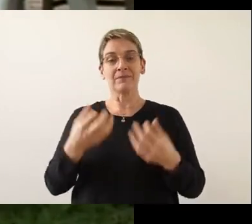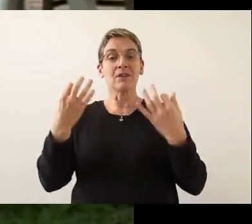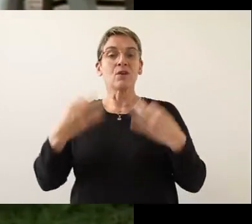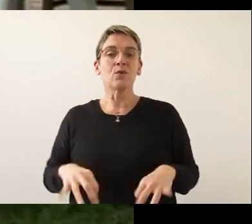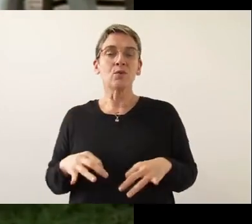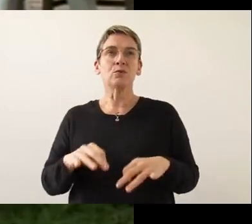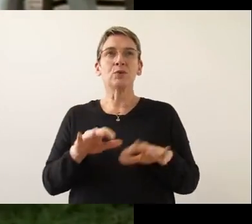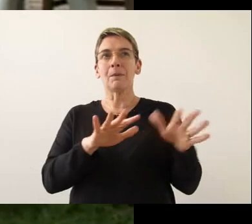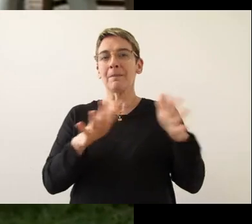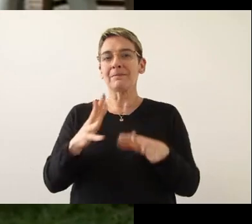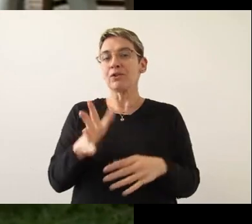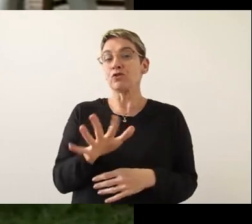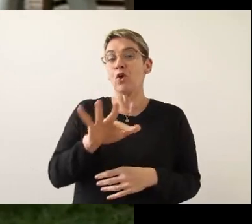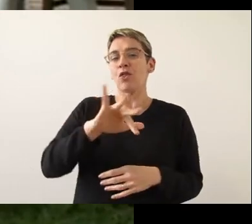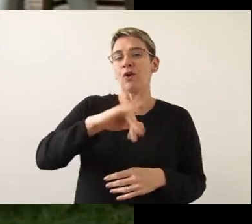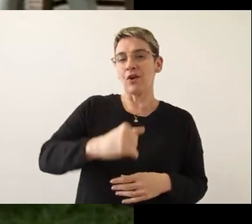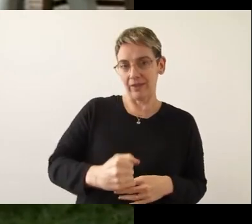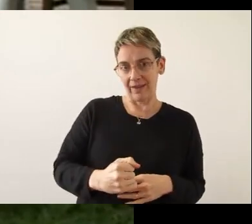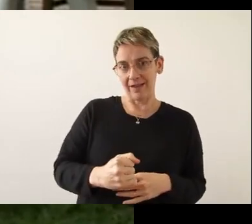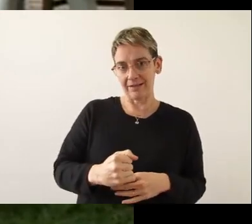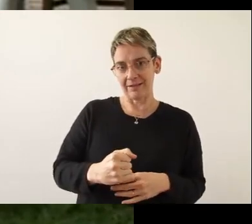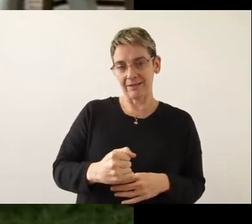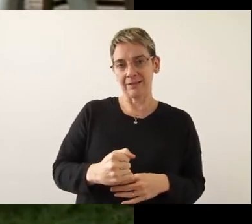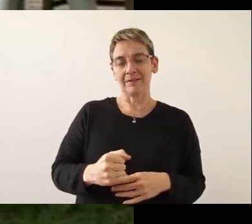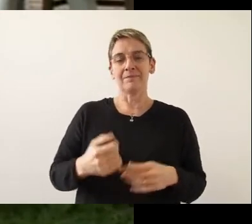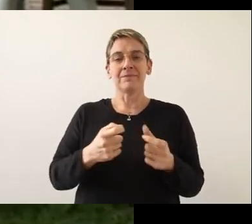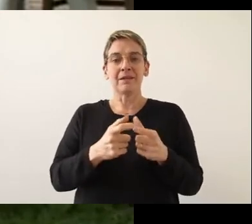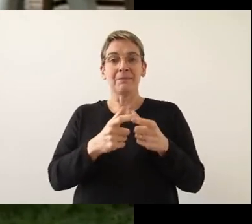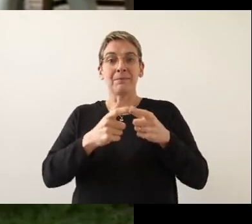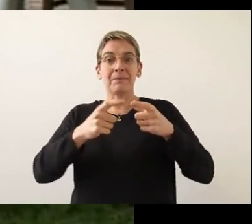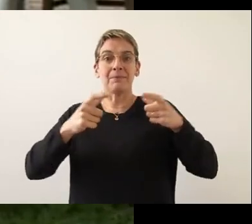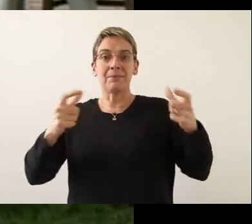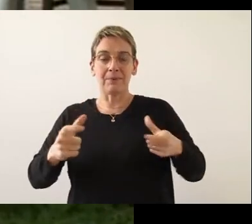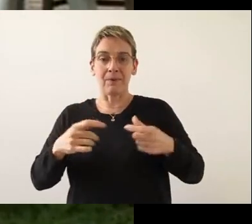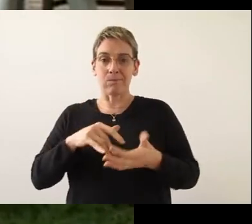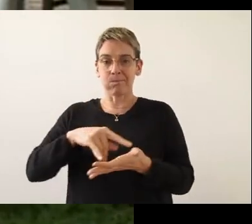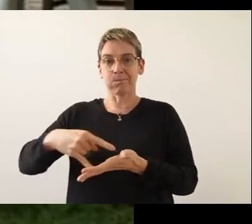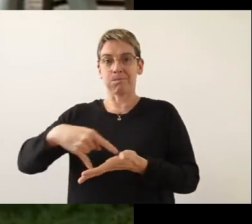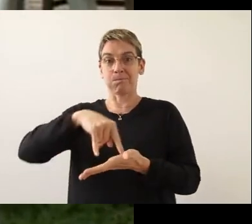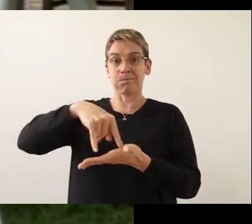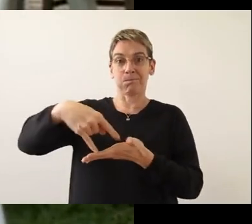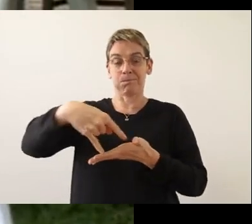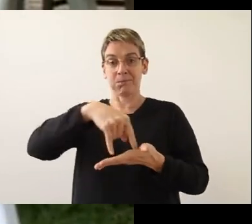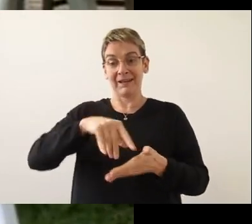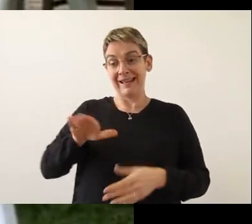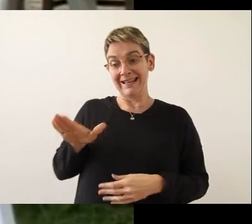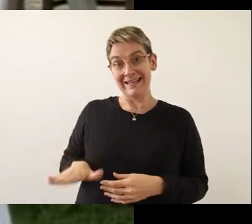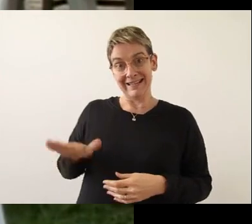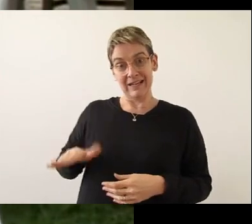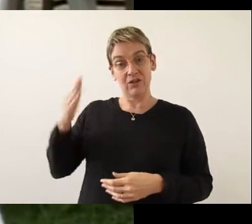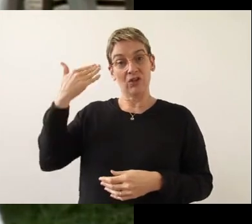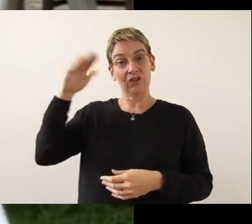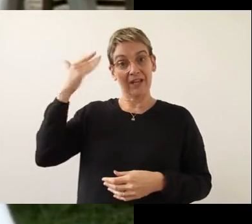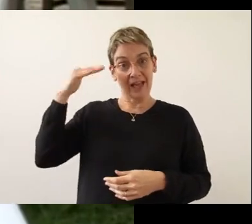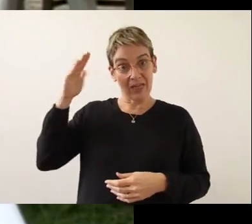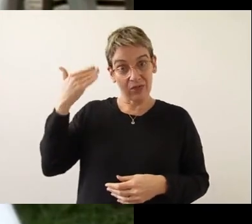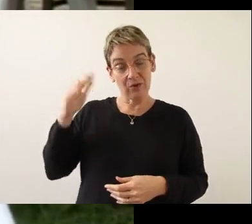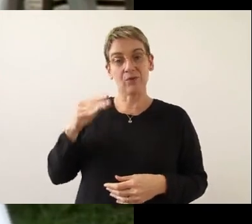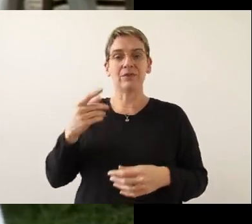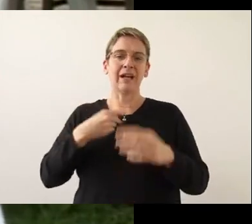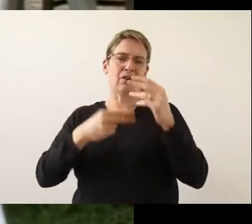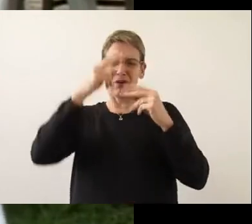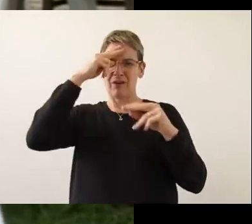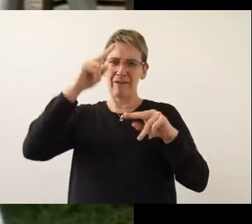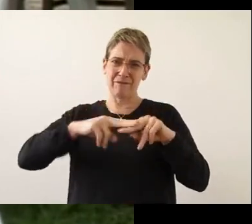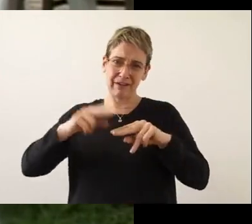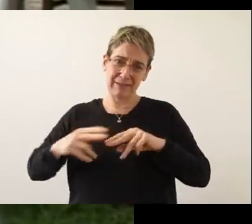dado que día a día el aumento en lo que es la obesidad tanto en niños como en adultos